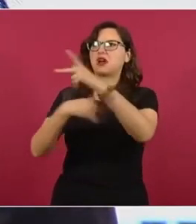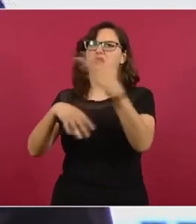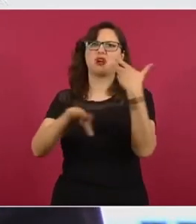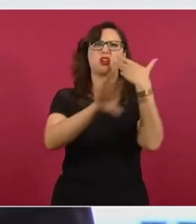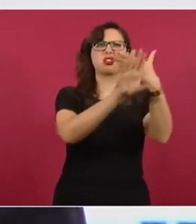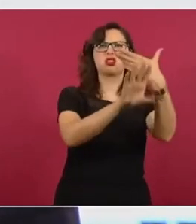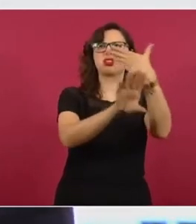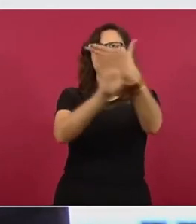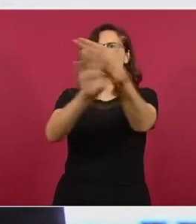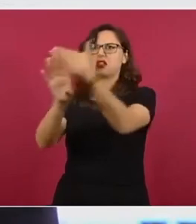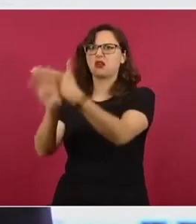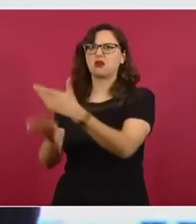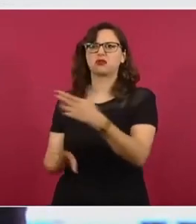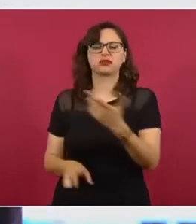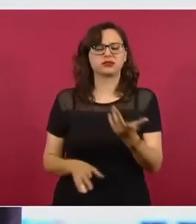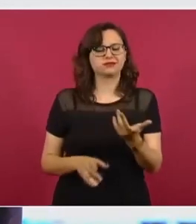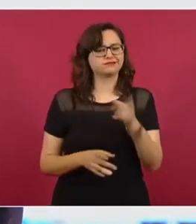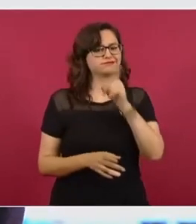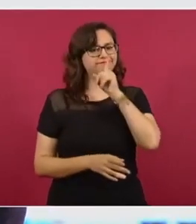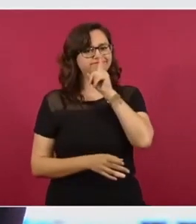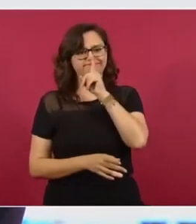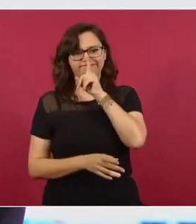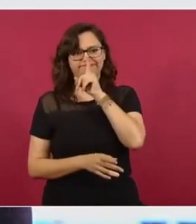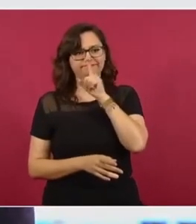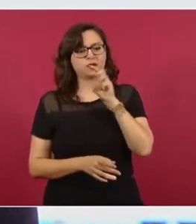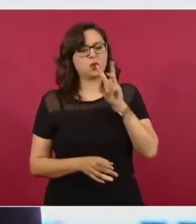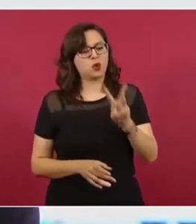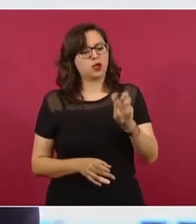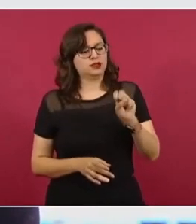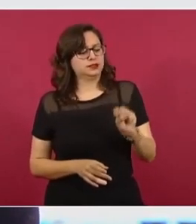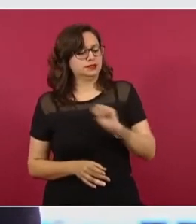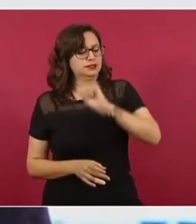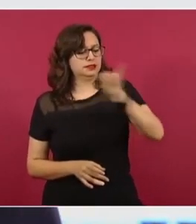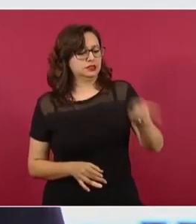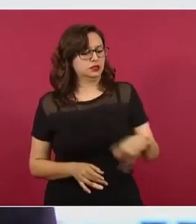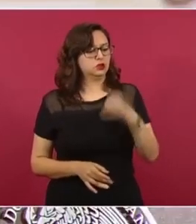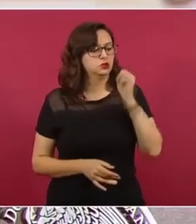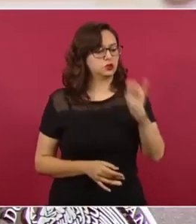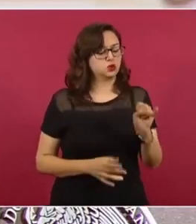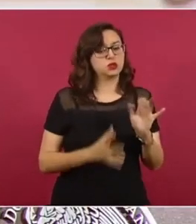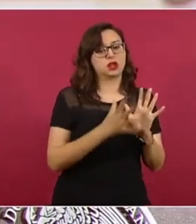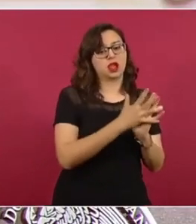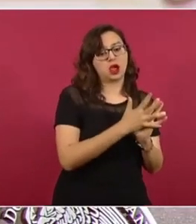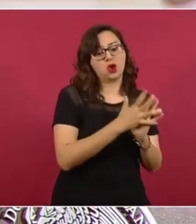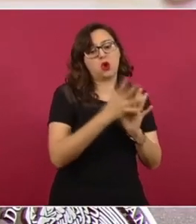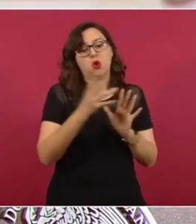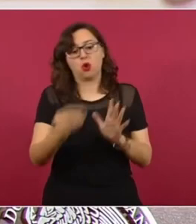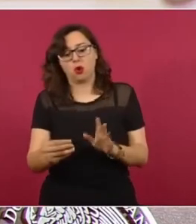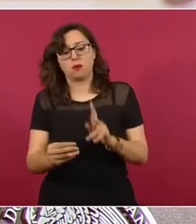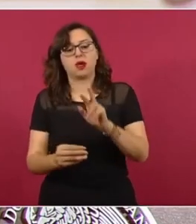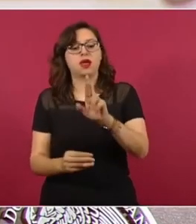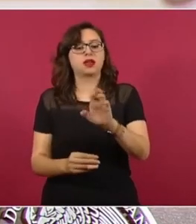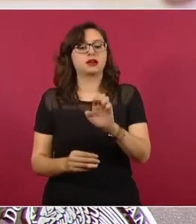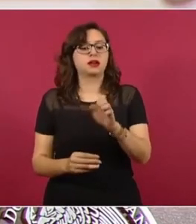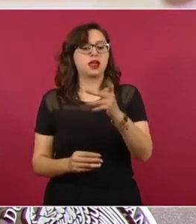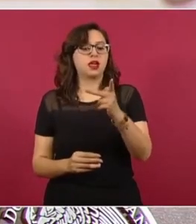de opinión del Wall Street Journal y que Reforma convirtió en una nota al publicarla en primera plana.